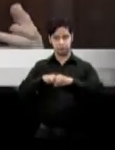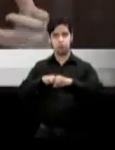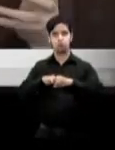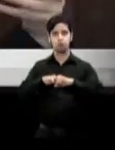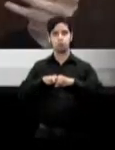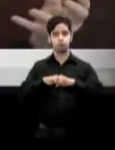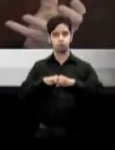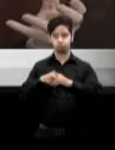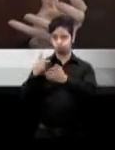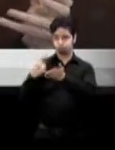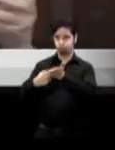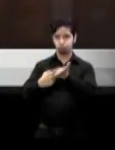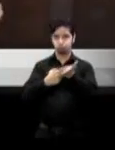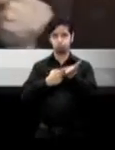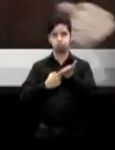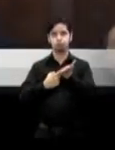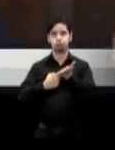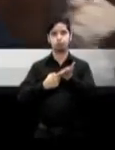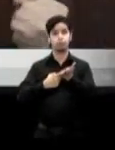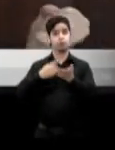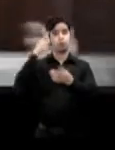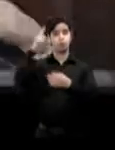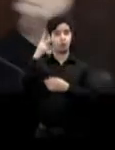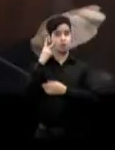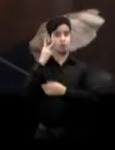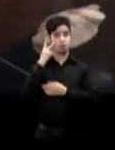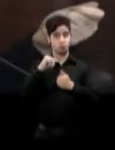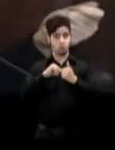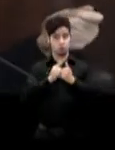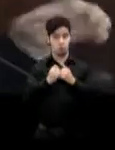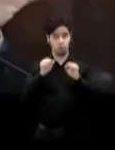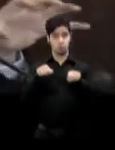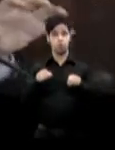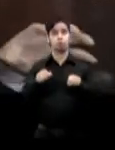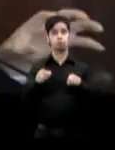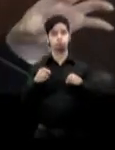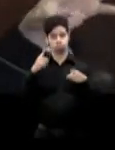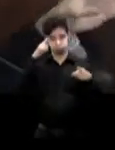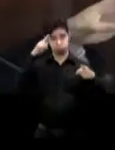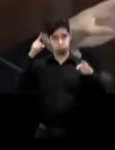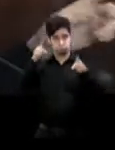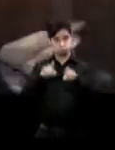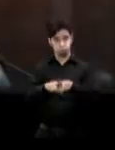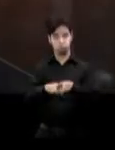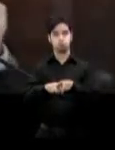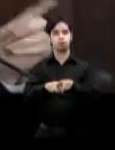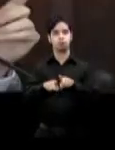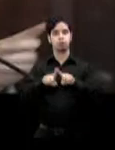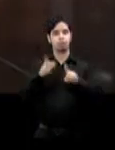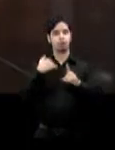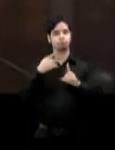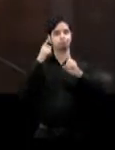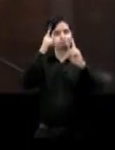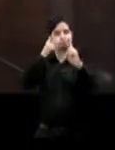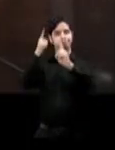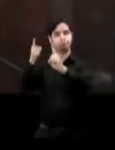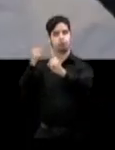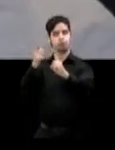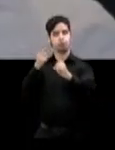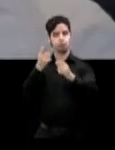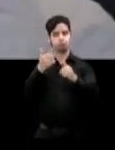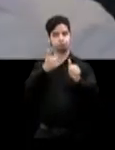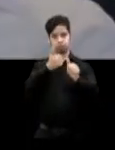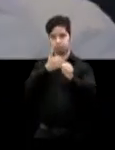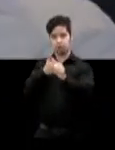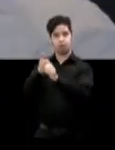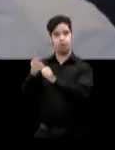podemos complementarnos y ayudarnos el uno al otro a cumplir los objetivos de cada país sin que necesariamente tengamos que competir.